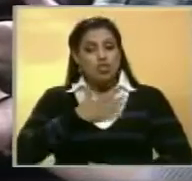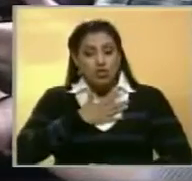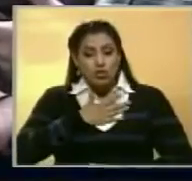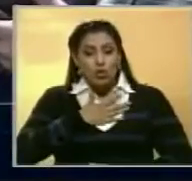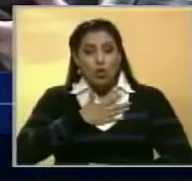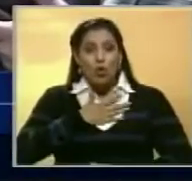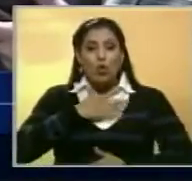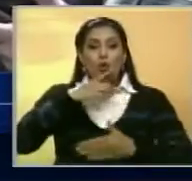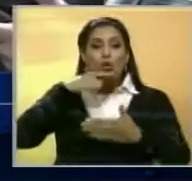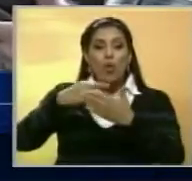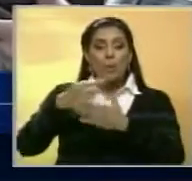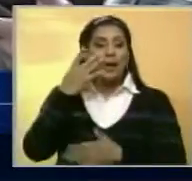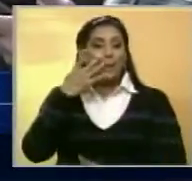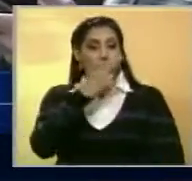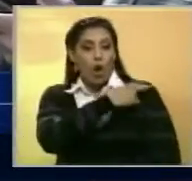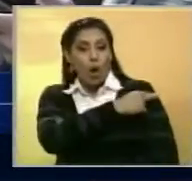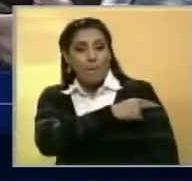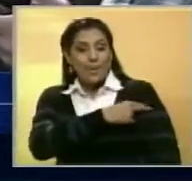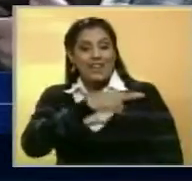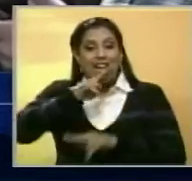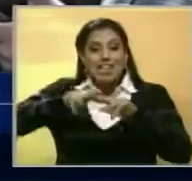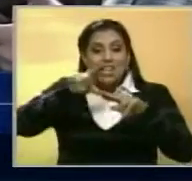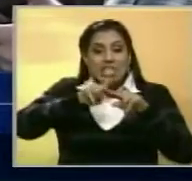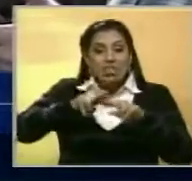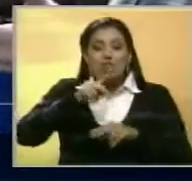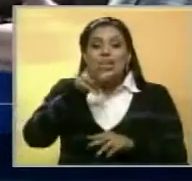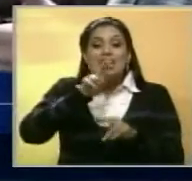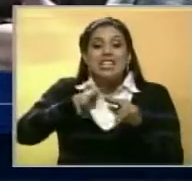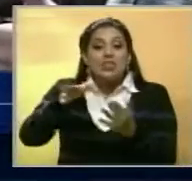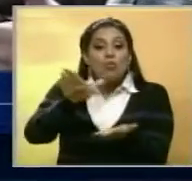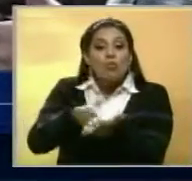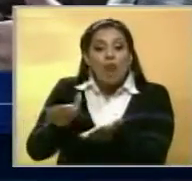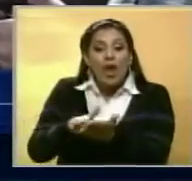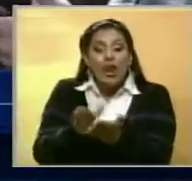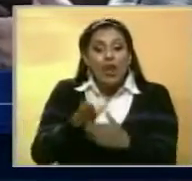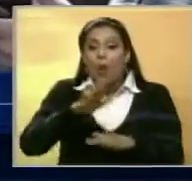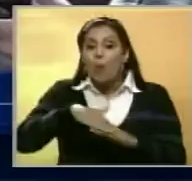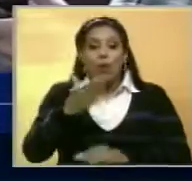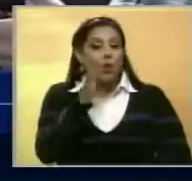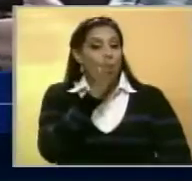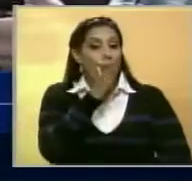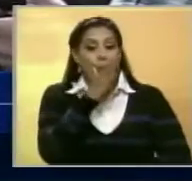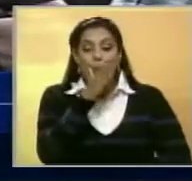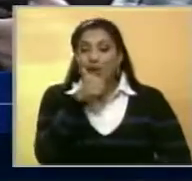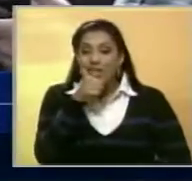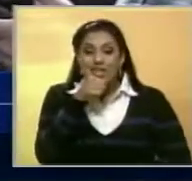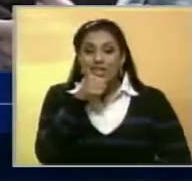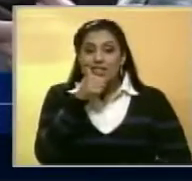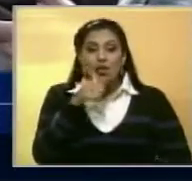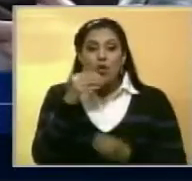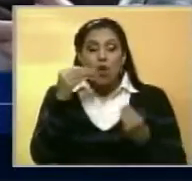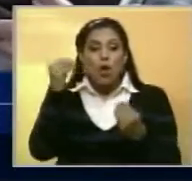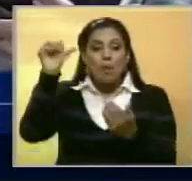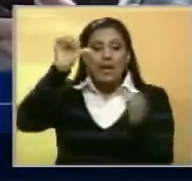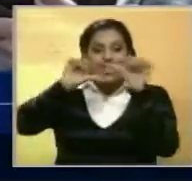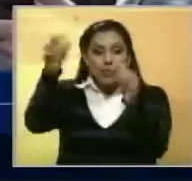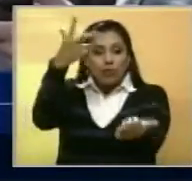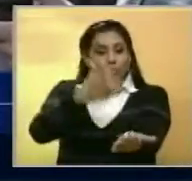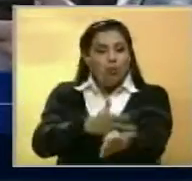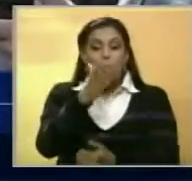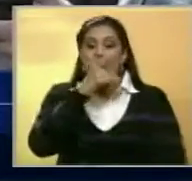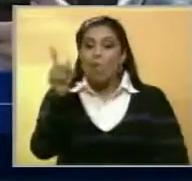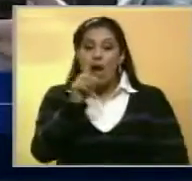referirme al hospital de especialidad pediátrica. Se están muriendo nuestros niños porque no hay para hacer quimioterapia.